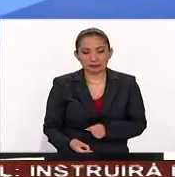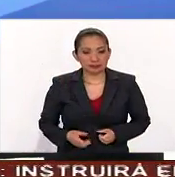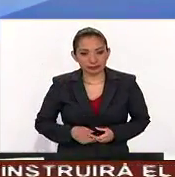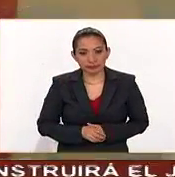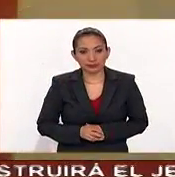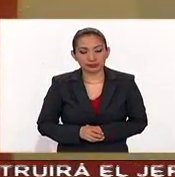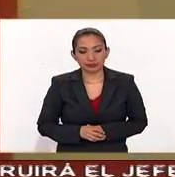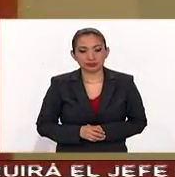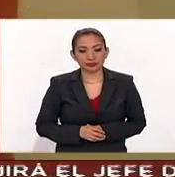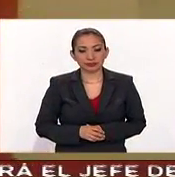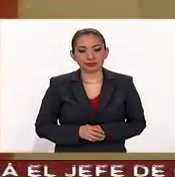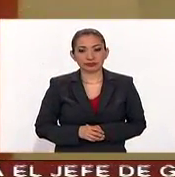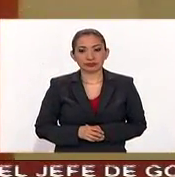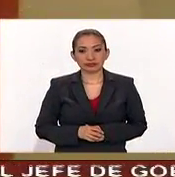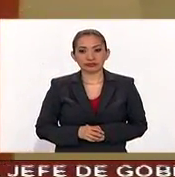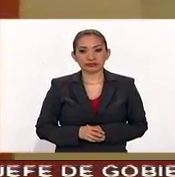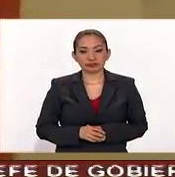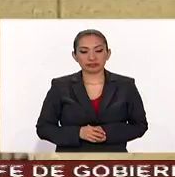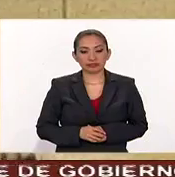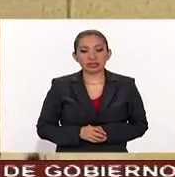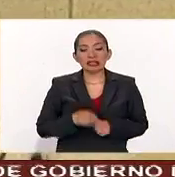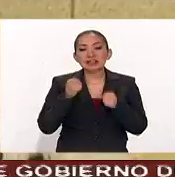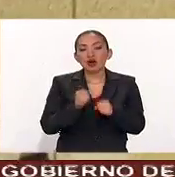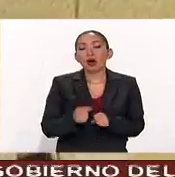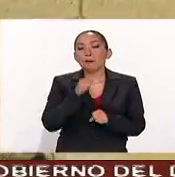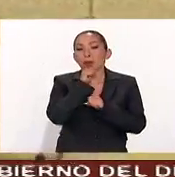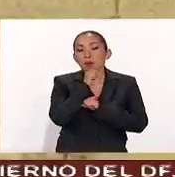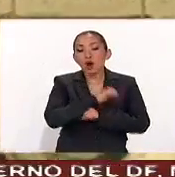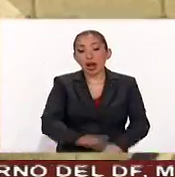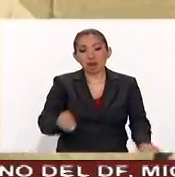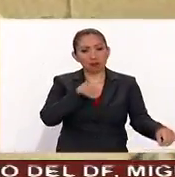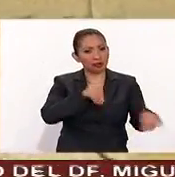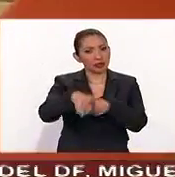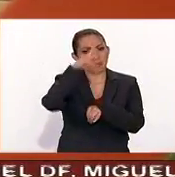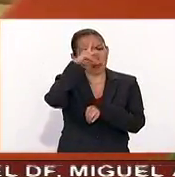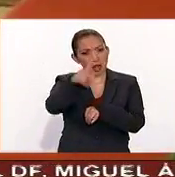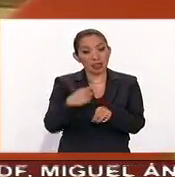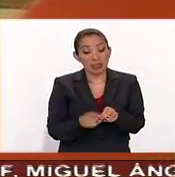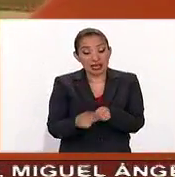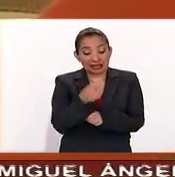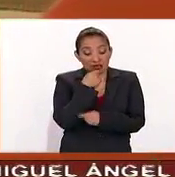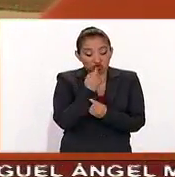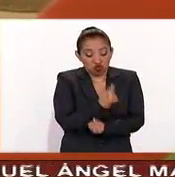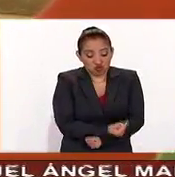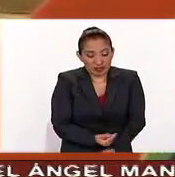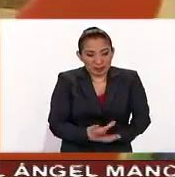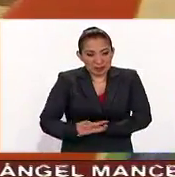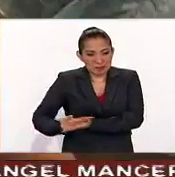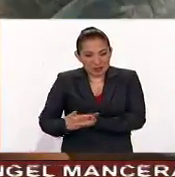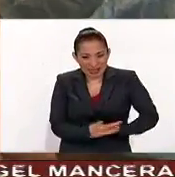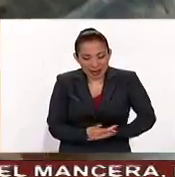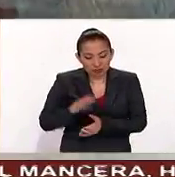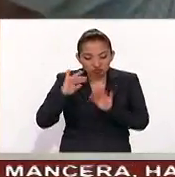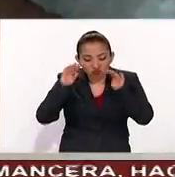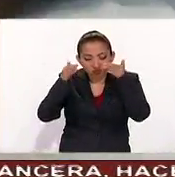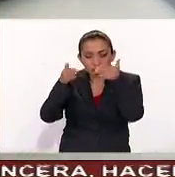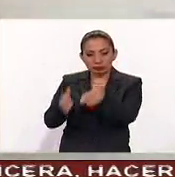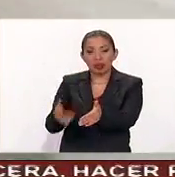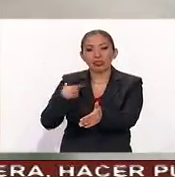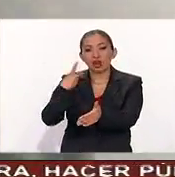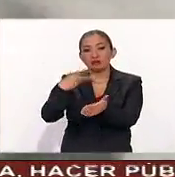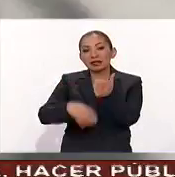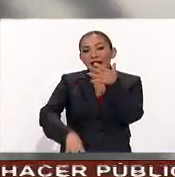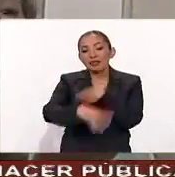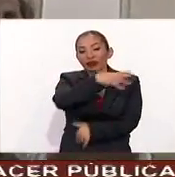trata. El Seguro Popular está moviendo a México desde la infancia. Enfocado a ello, de